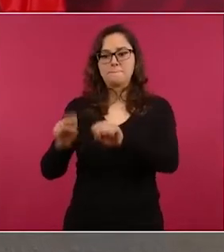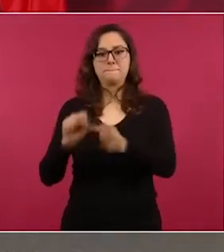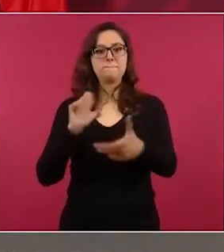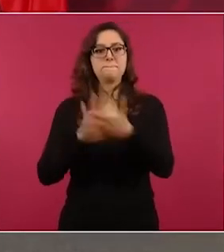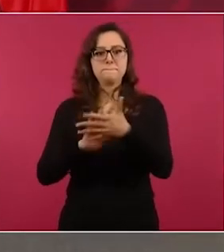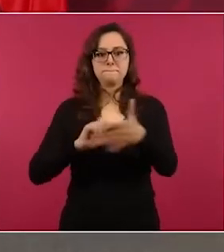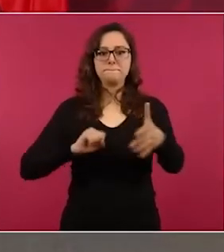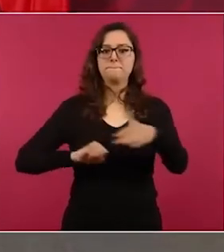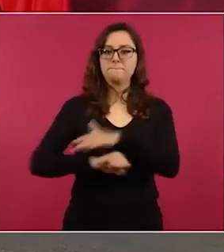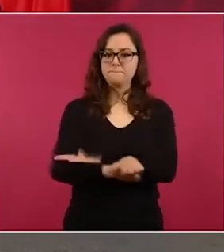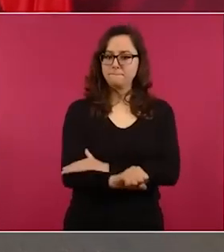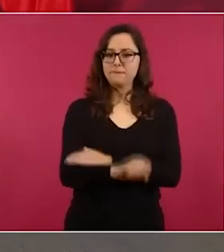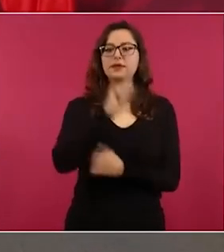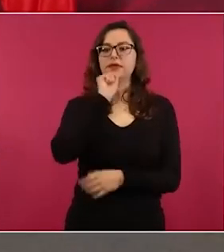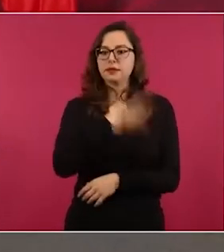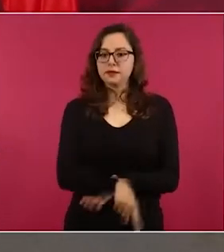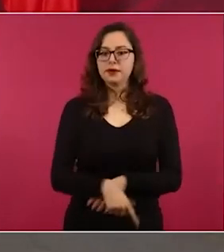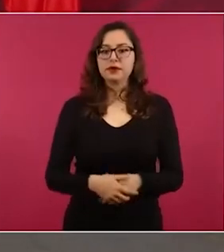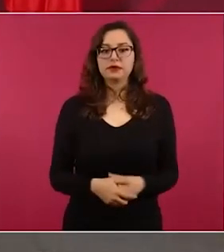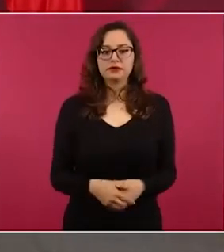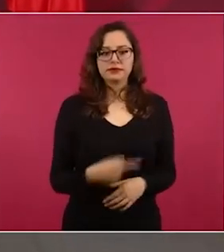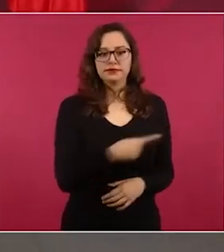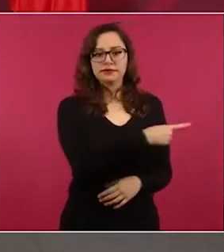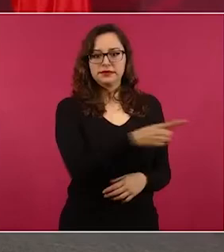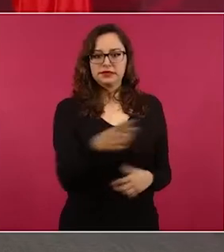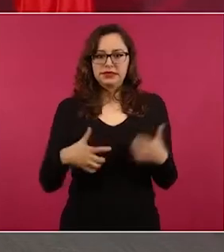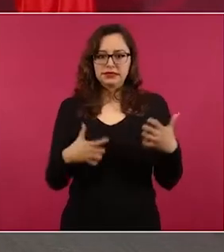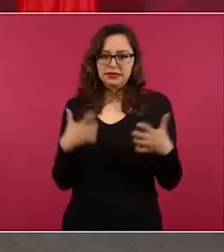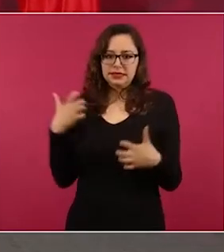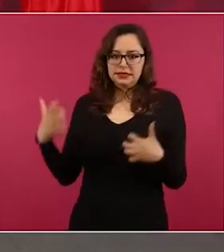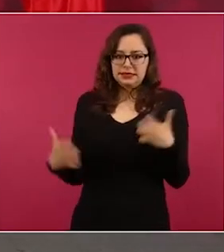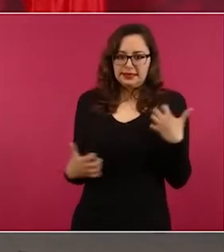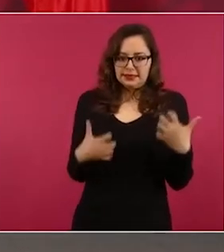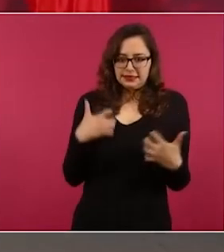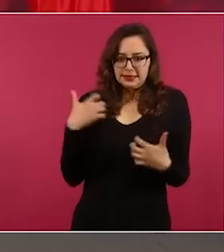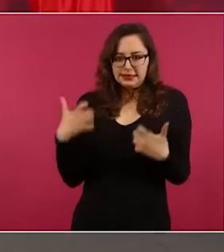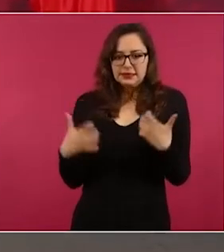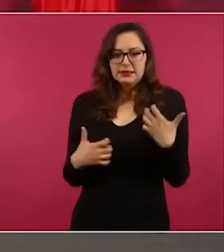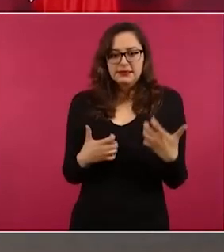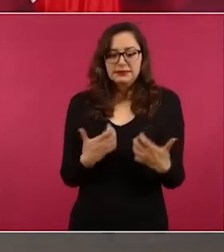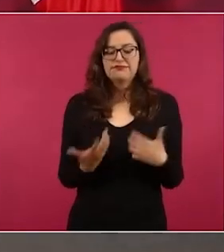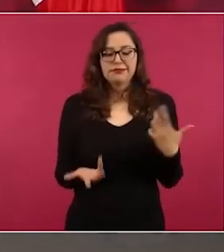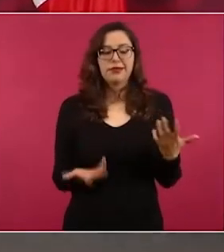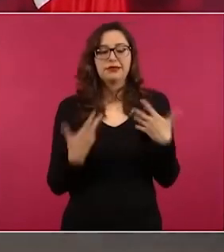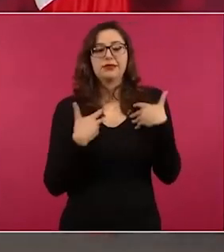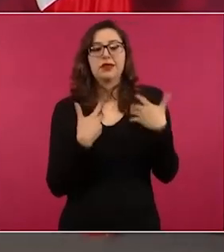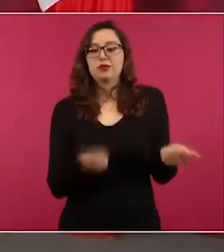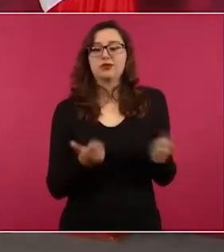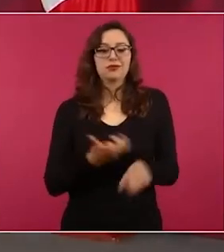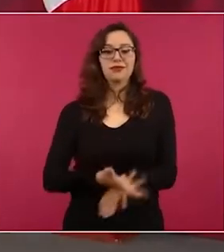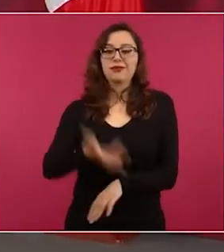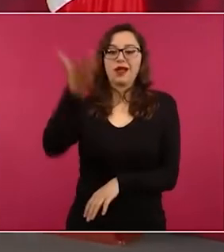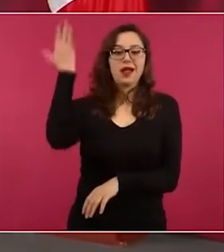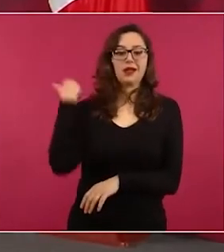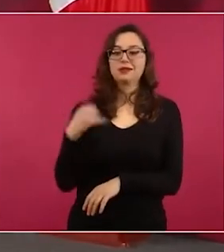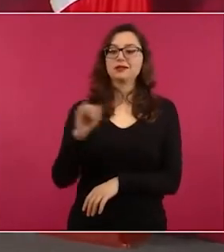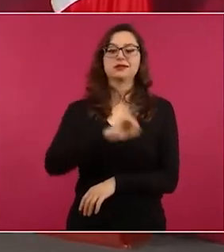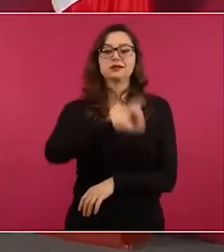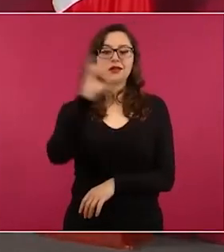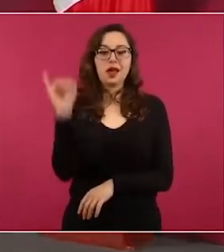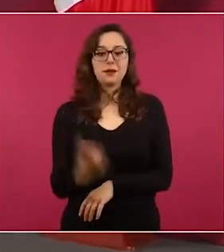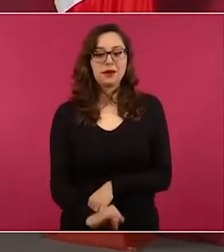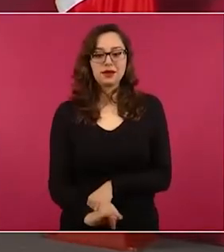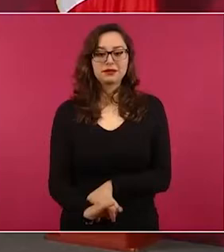esto, ¿cuándo se iba a